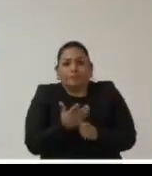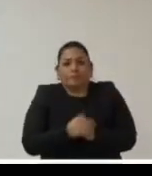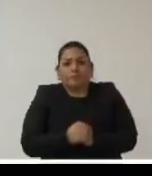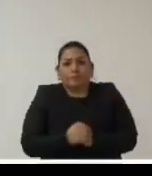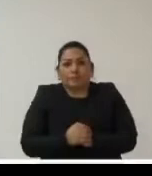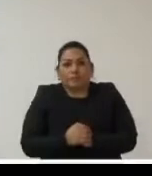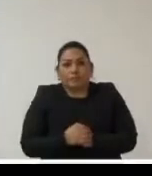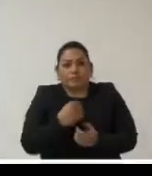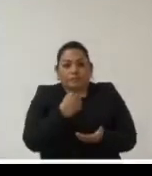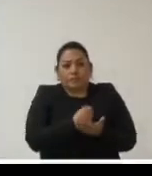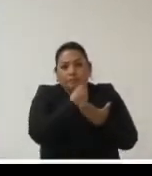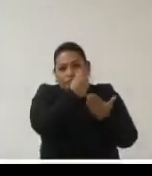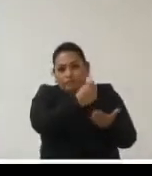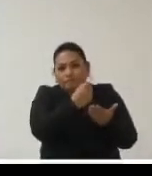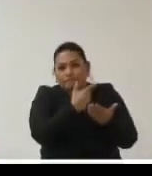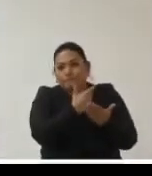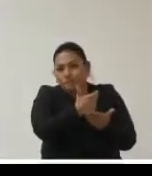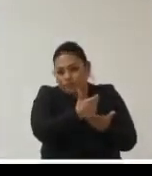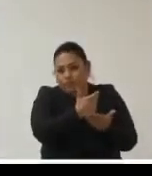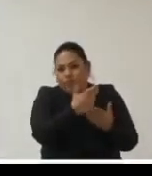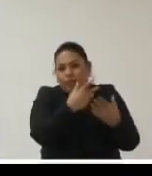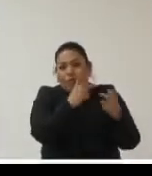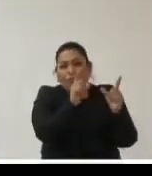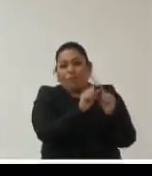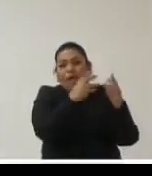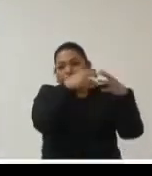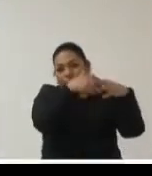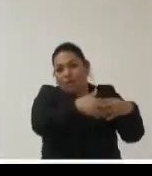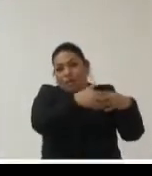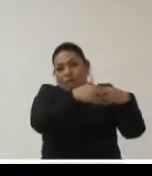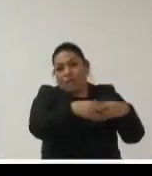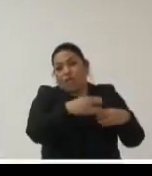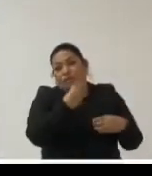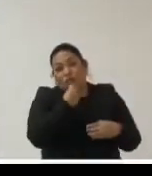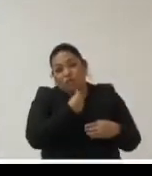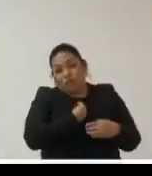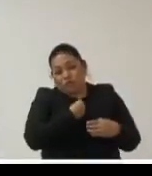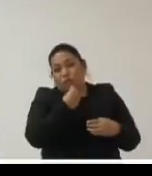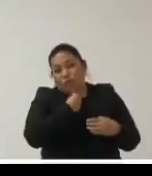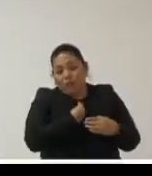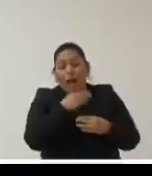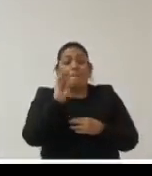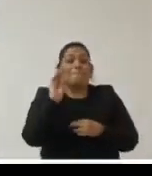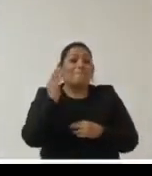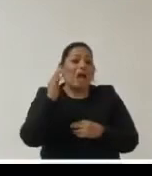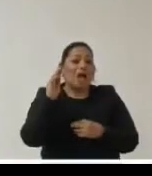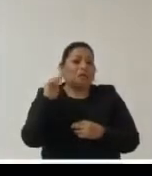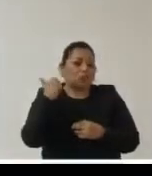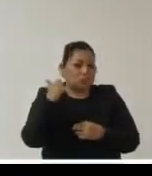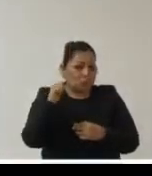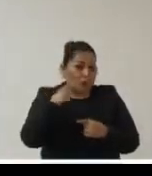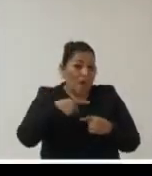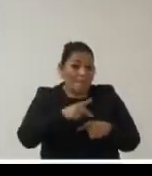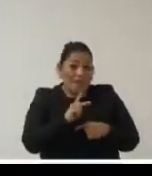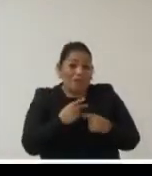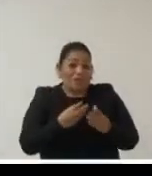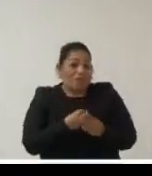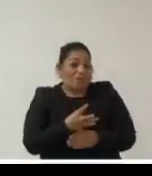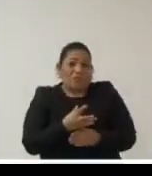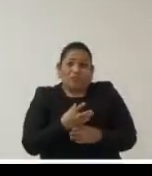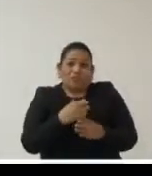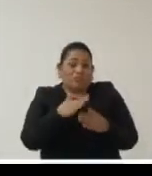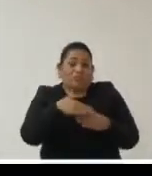economía de las pequeñas empresas aguantó un tiempo marzo abril pero ya volvió a salir